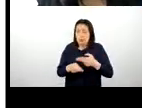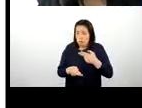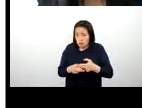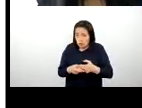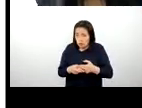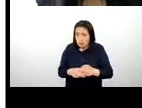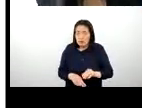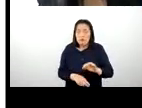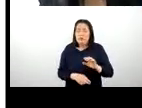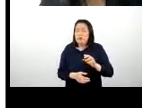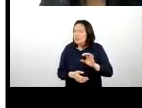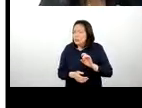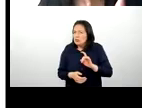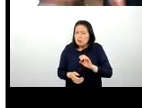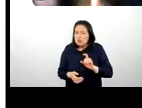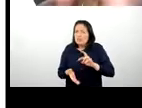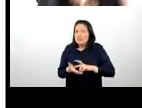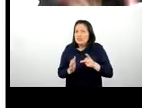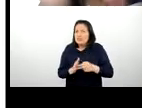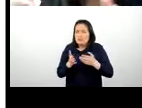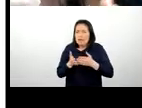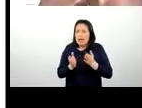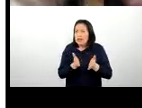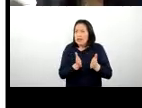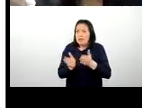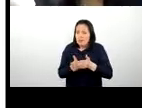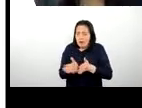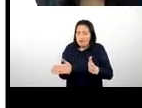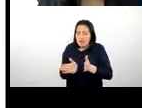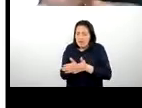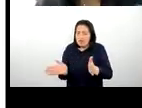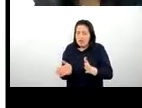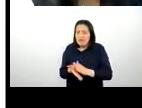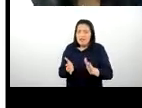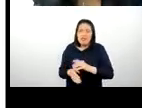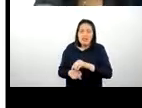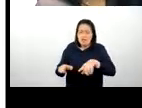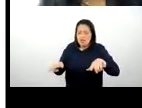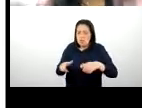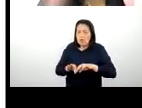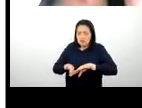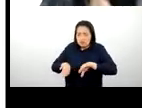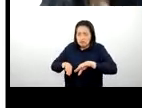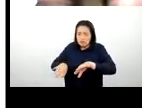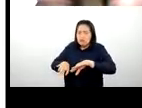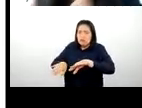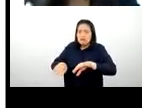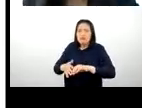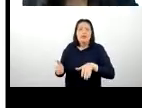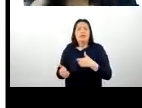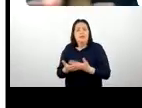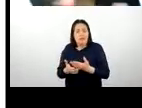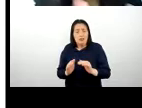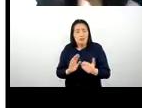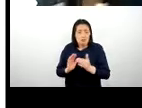rutuñán, ¿no? Que significa abrir camino, limpiar, ¿no? Toda esta zona para llegar de una comunidad hacia la